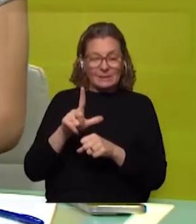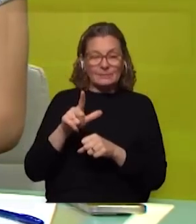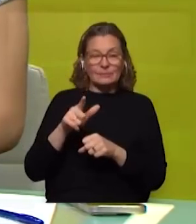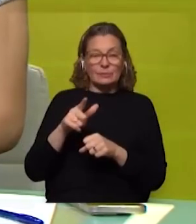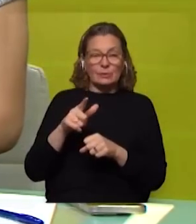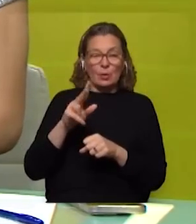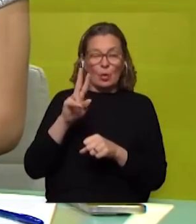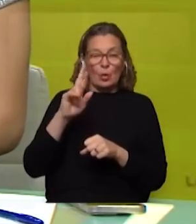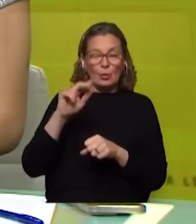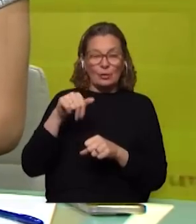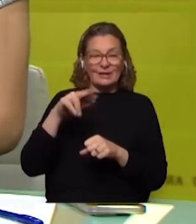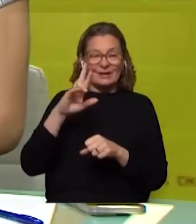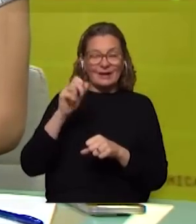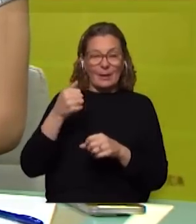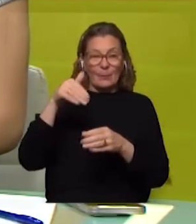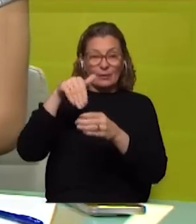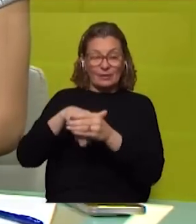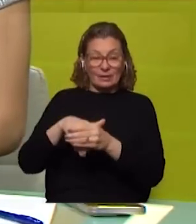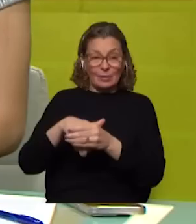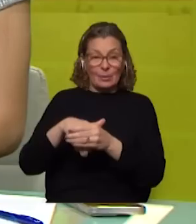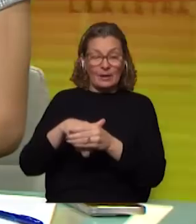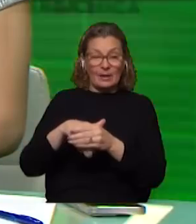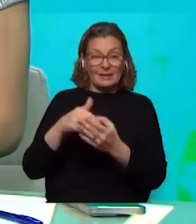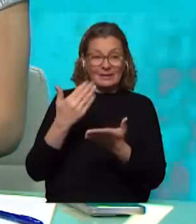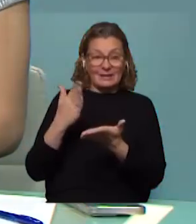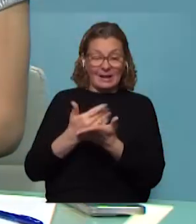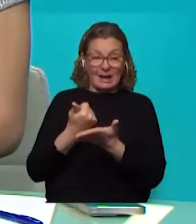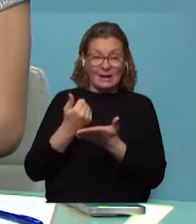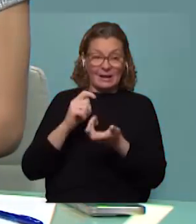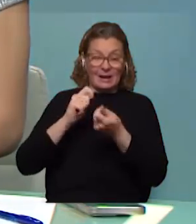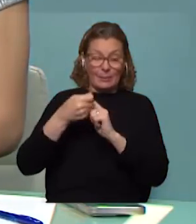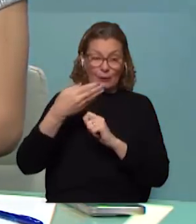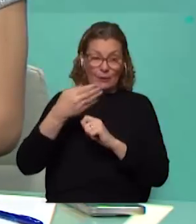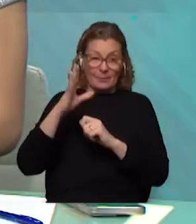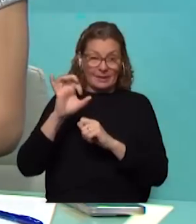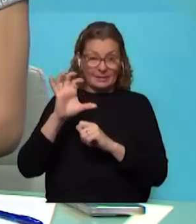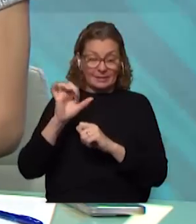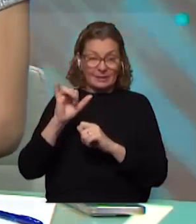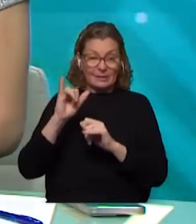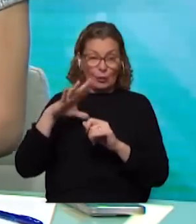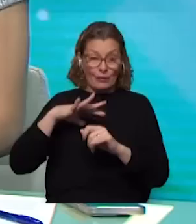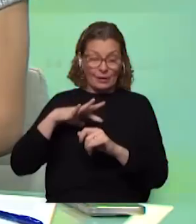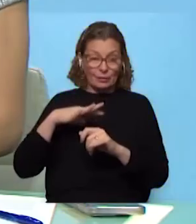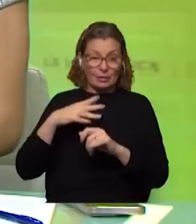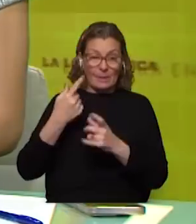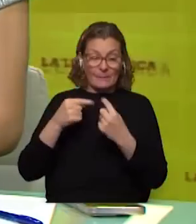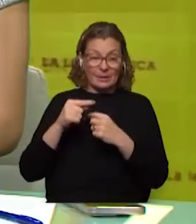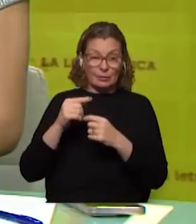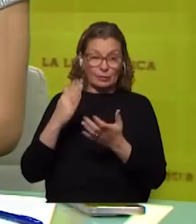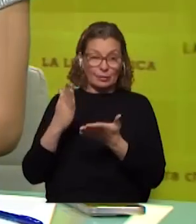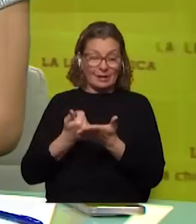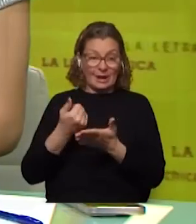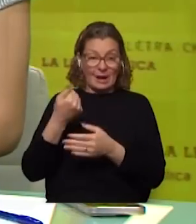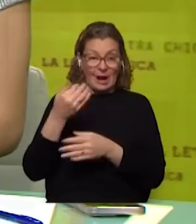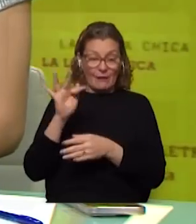UMRA que proponía un plebiscito para derogar la reforma previsional la reforma jubilatoria pero sin eliminar la